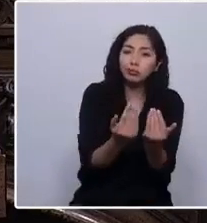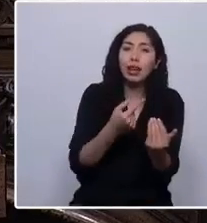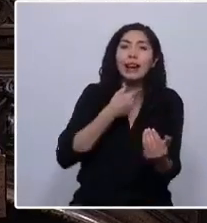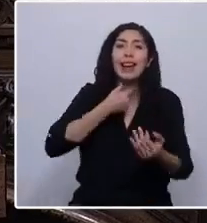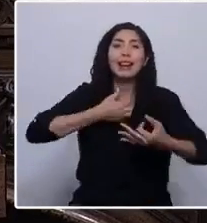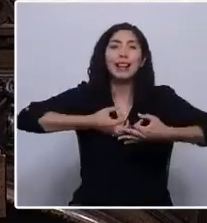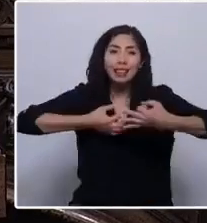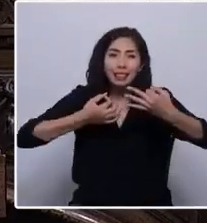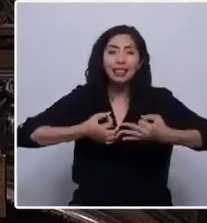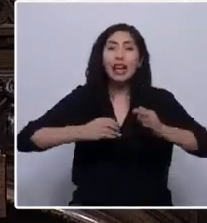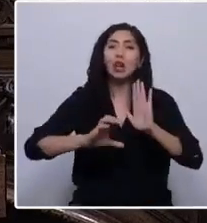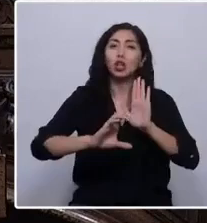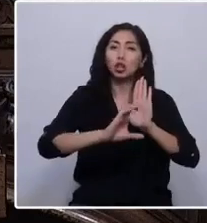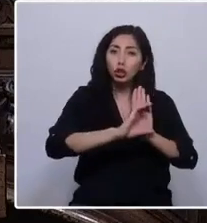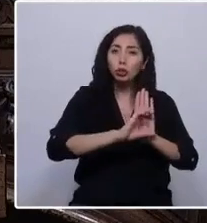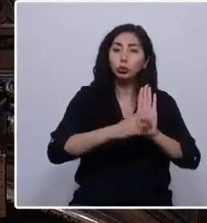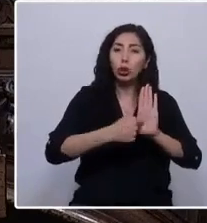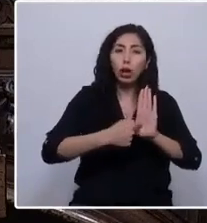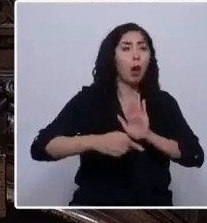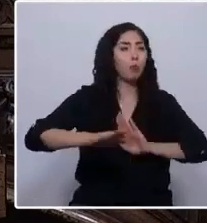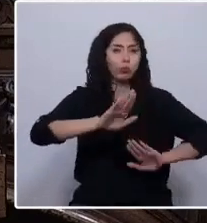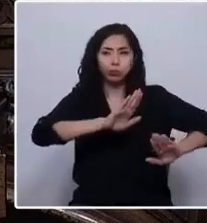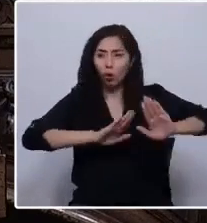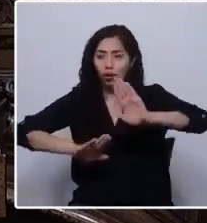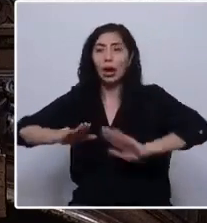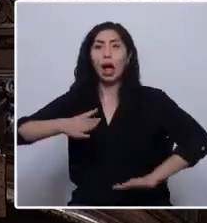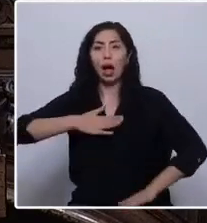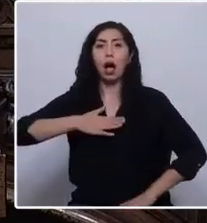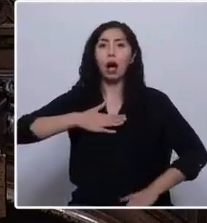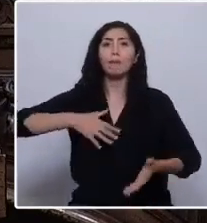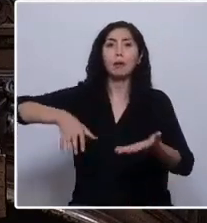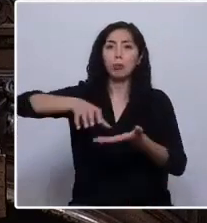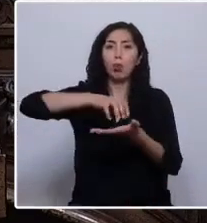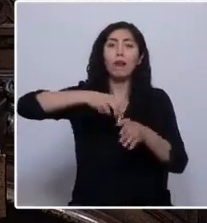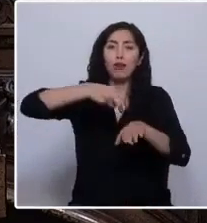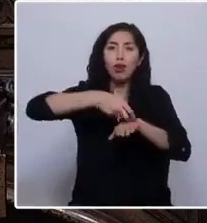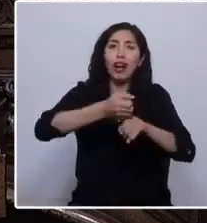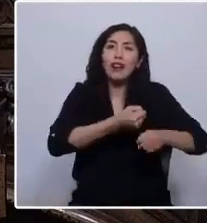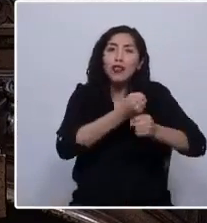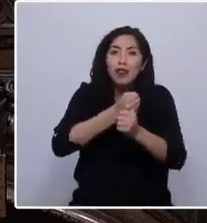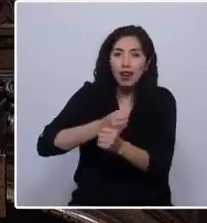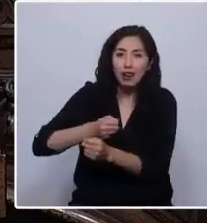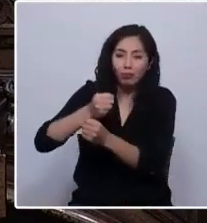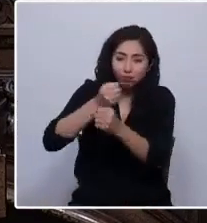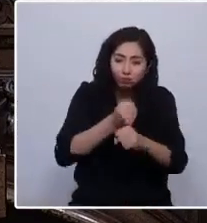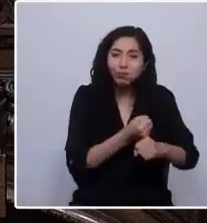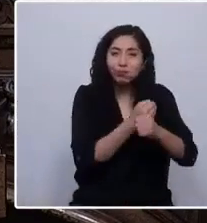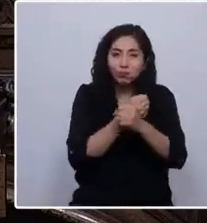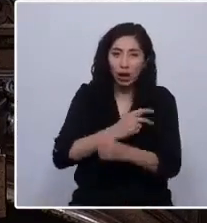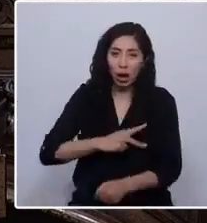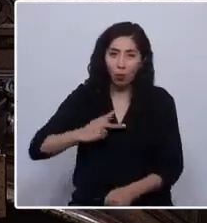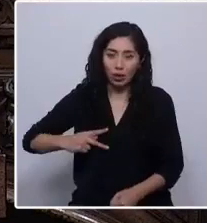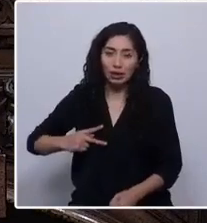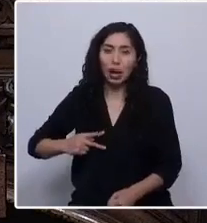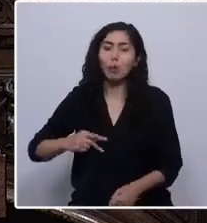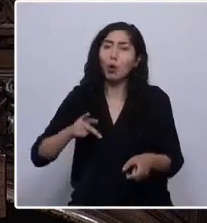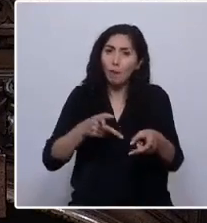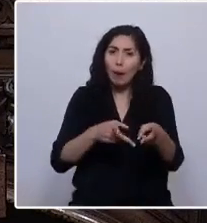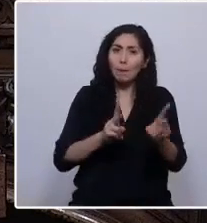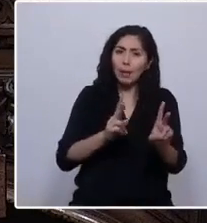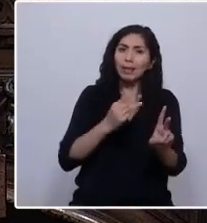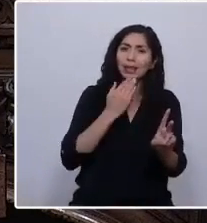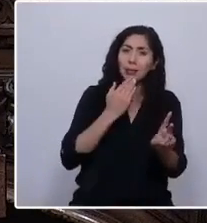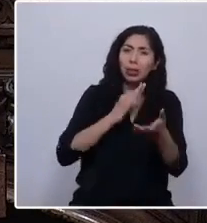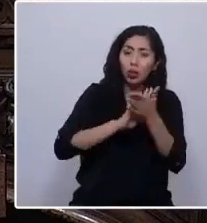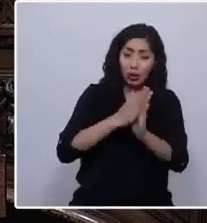constitucionales que protejan a mi pueblo canoero, para que se nos permita y facilite el traspaso de nuestra